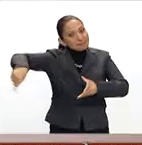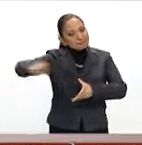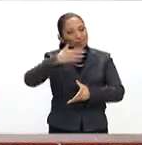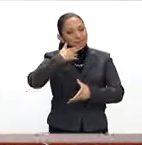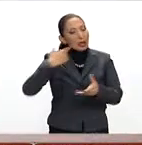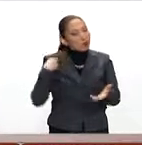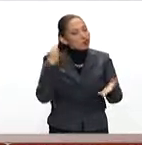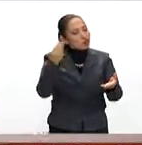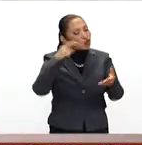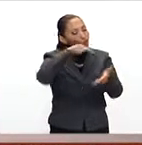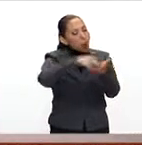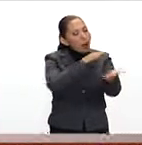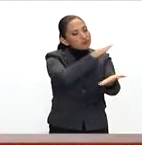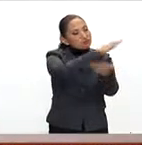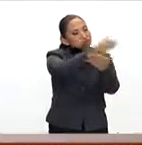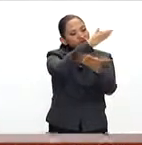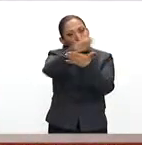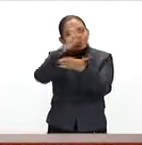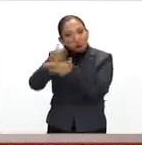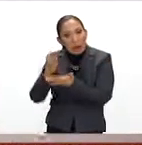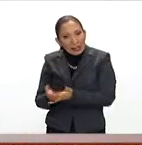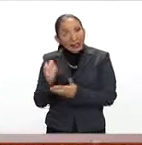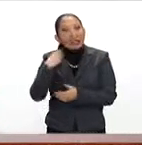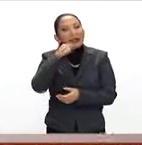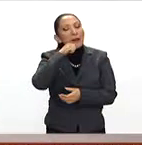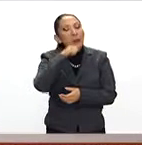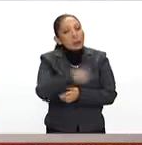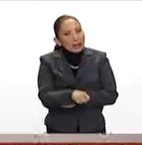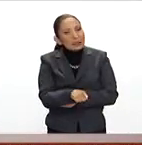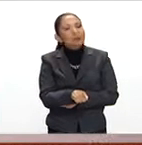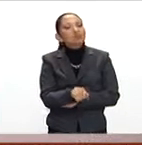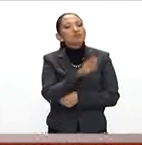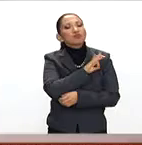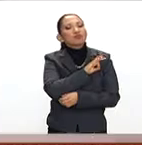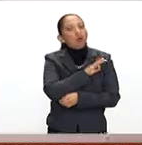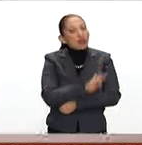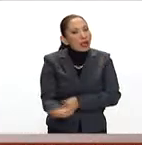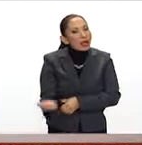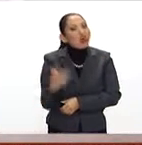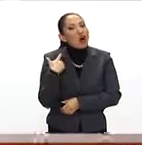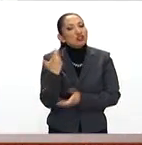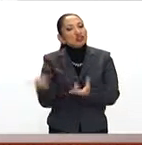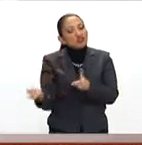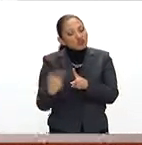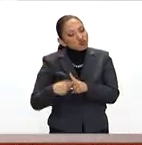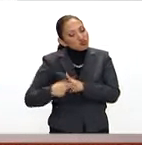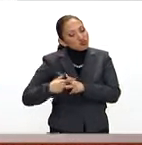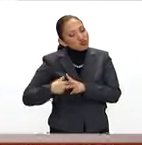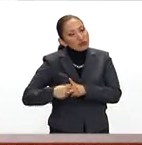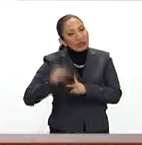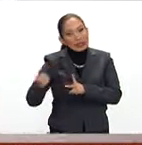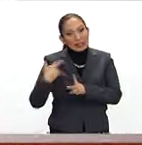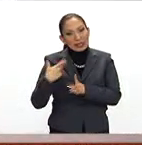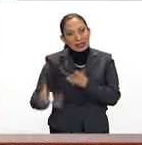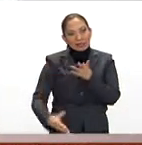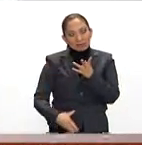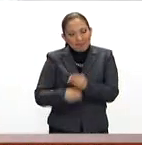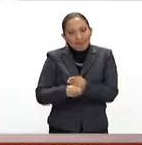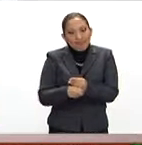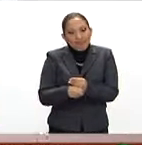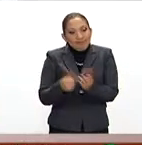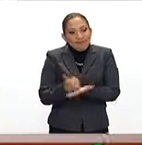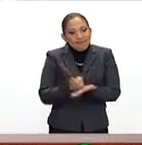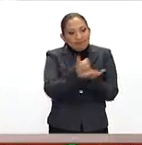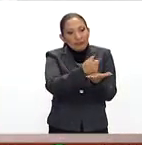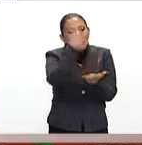que el 40% de la gente en México todavía utiliza leña como una fuente de energía para cocinar y para tener